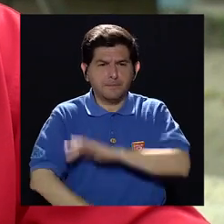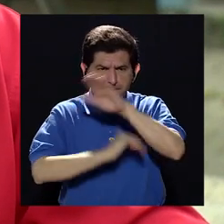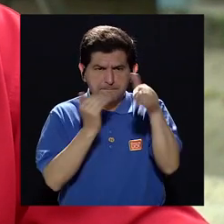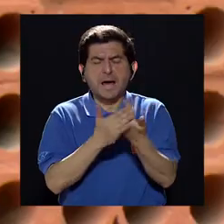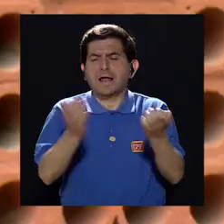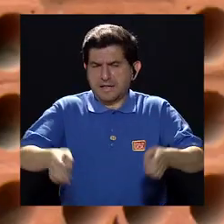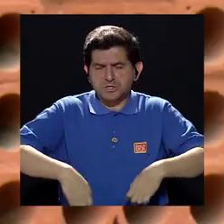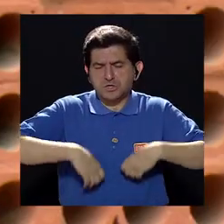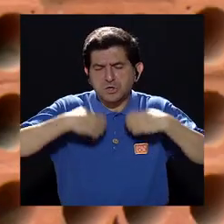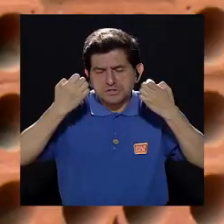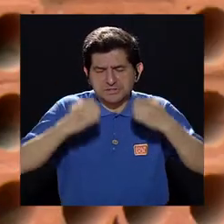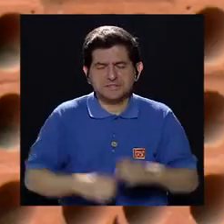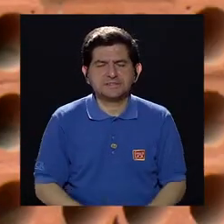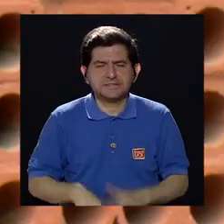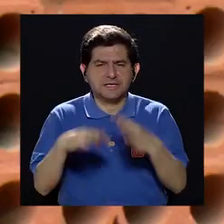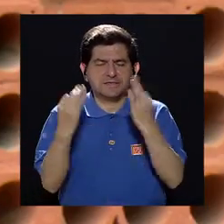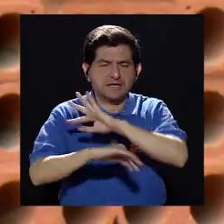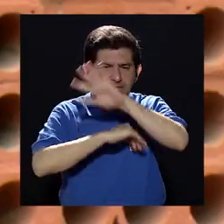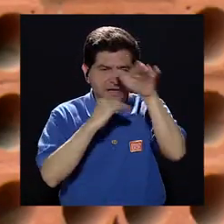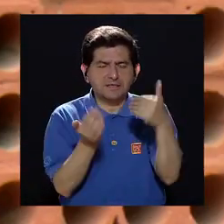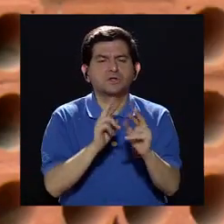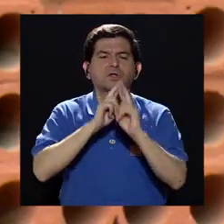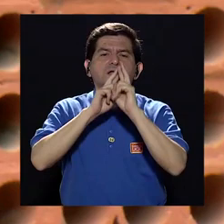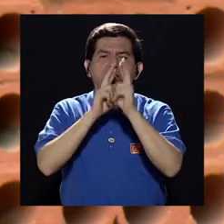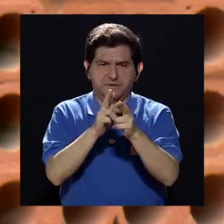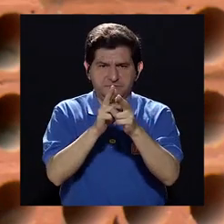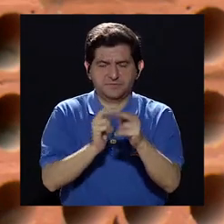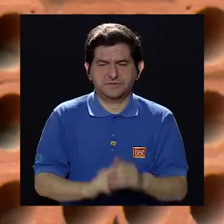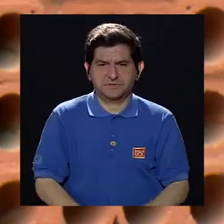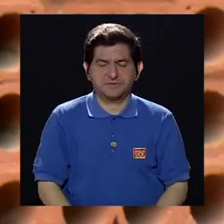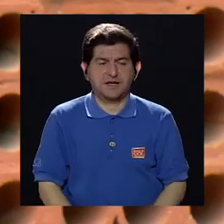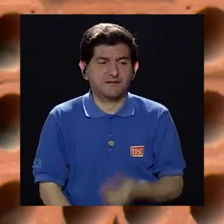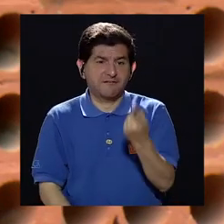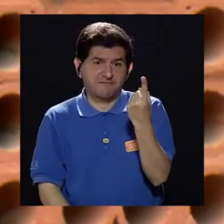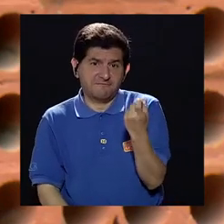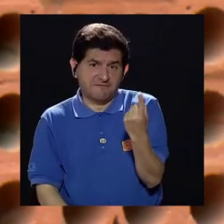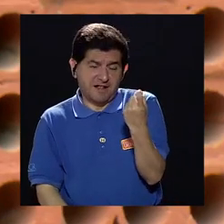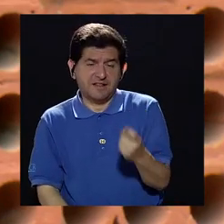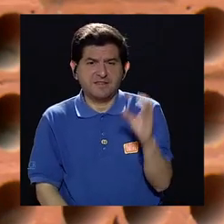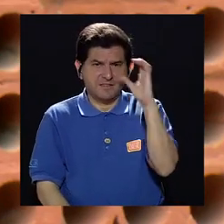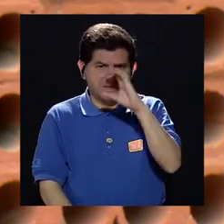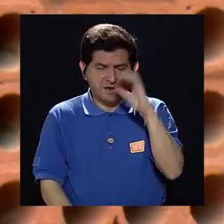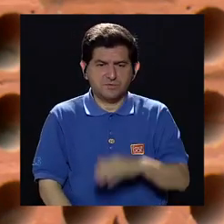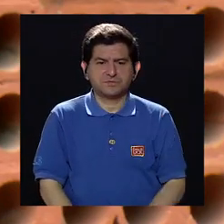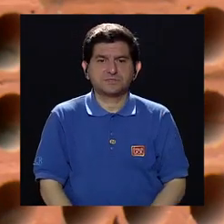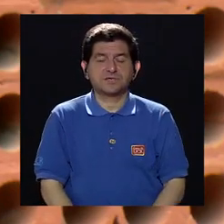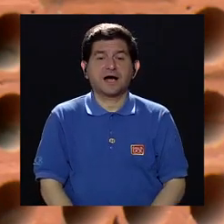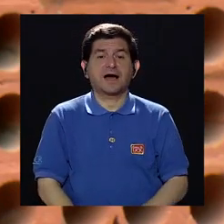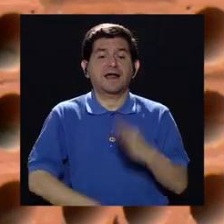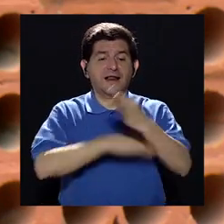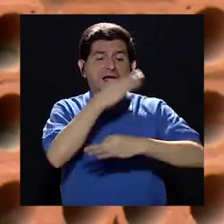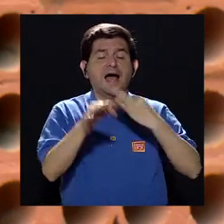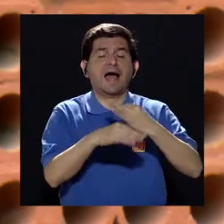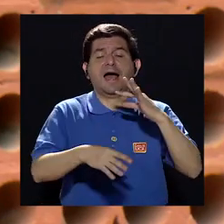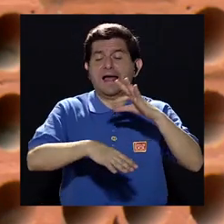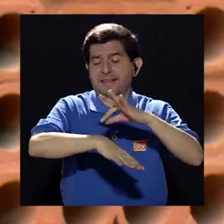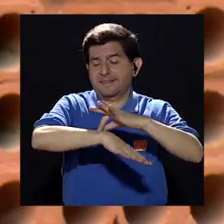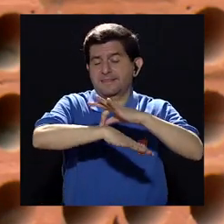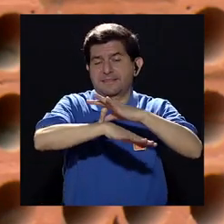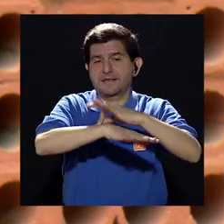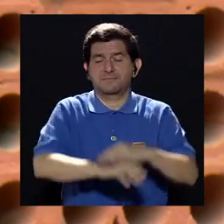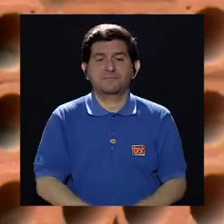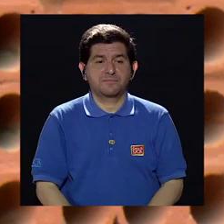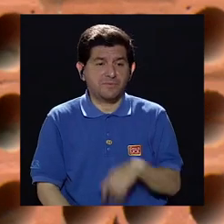que hay para todo, como para englobar toda esa respuesta, nos faltó acá buscar que sea para nuestro tipo de piel.